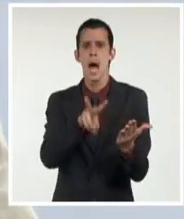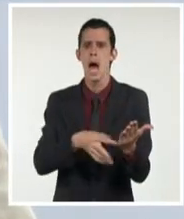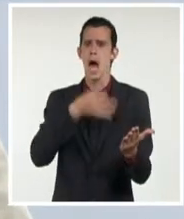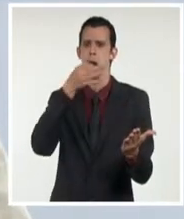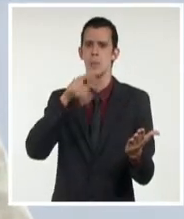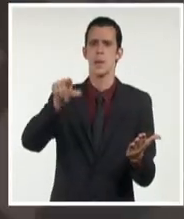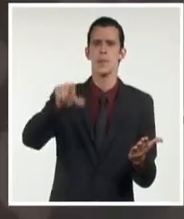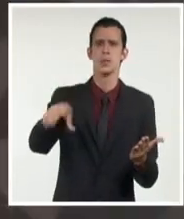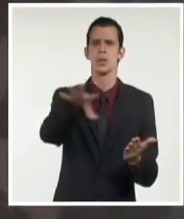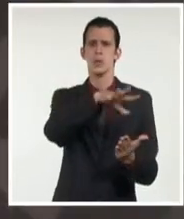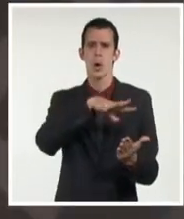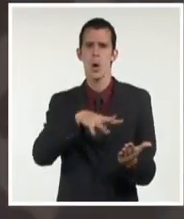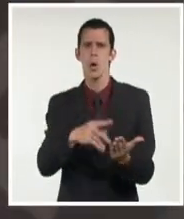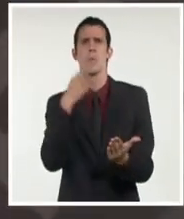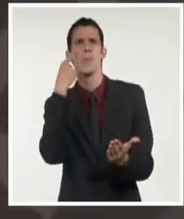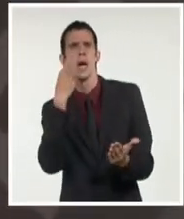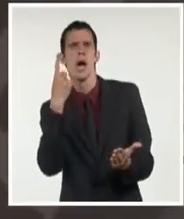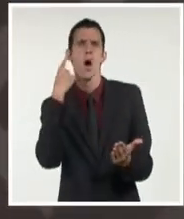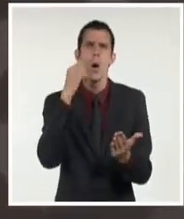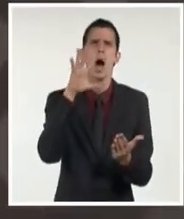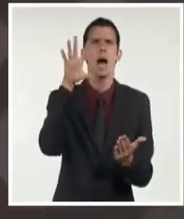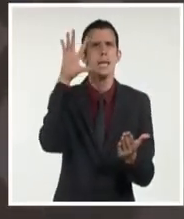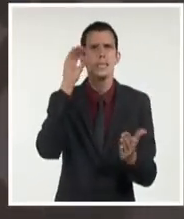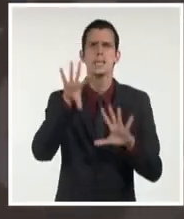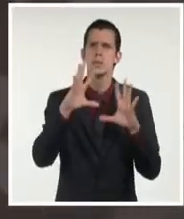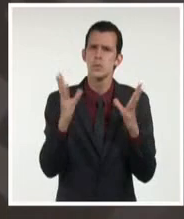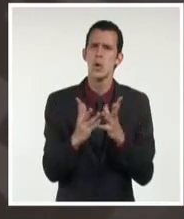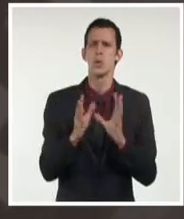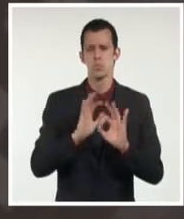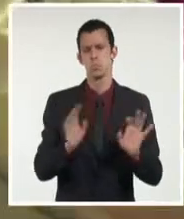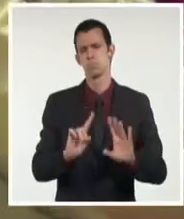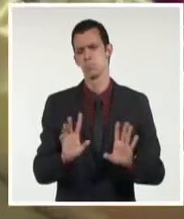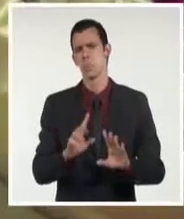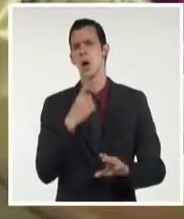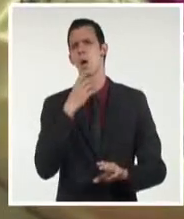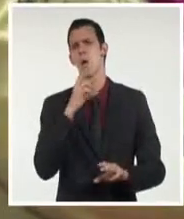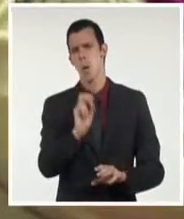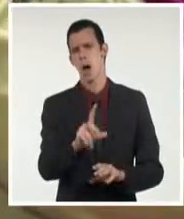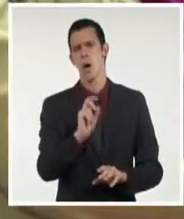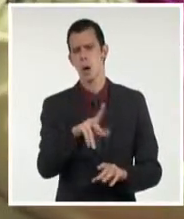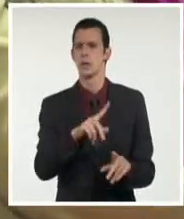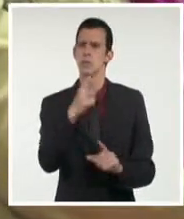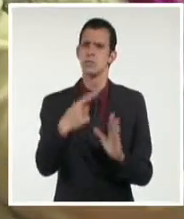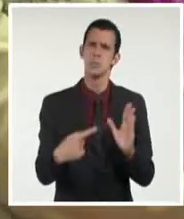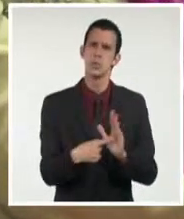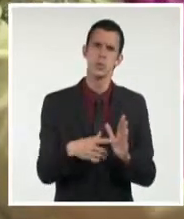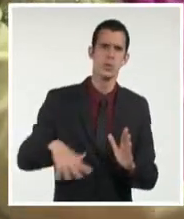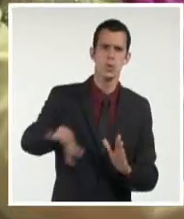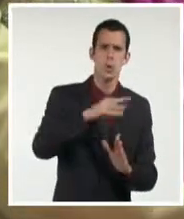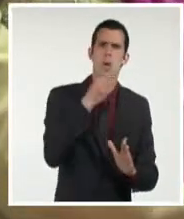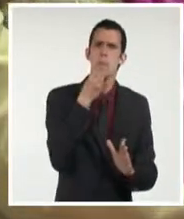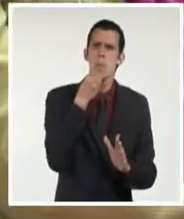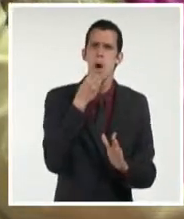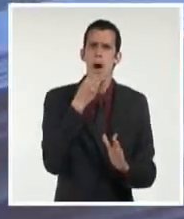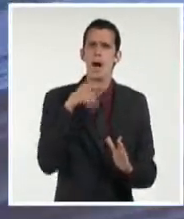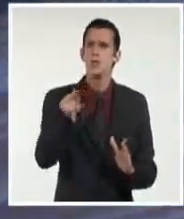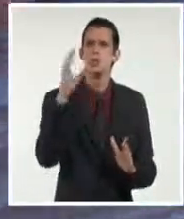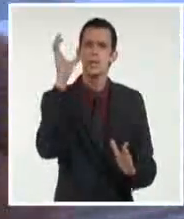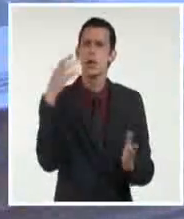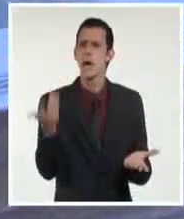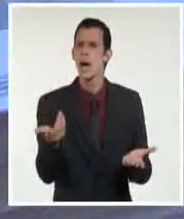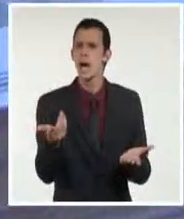y los datos, como la calidad por ejemplo de esas actas que se están complementando dentro del proceso electoral.